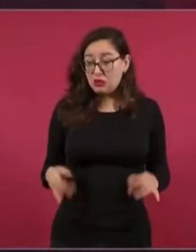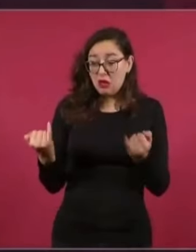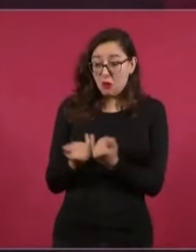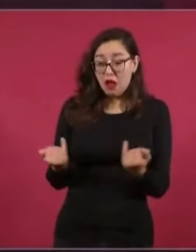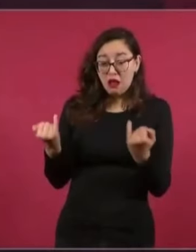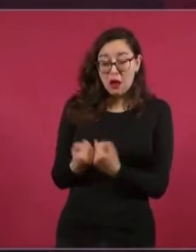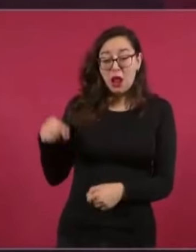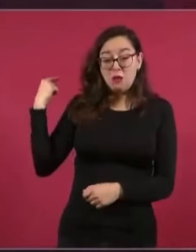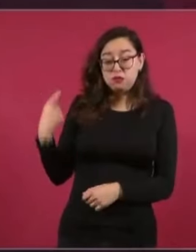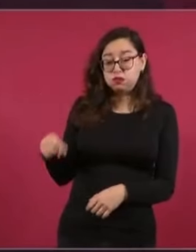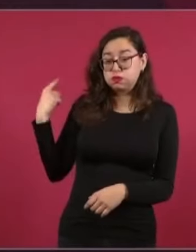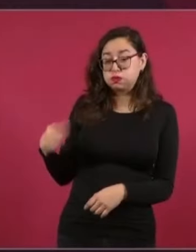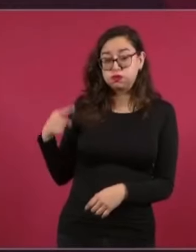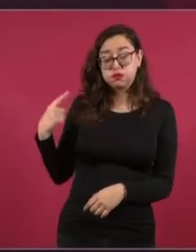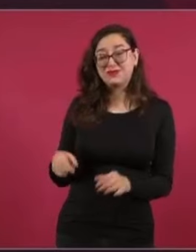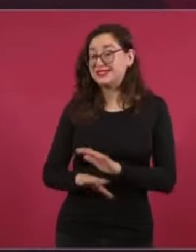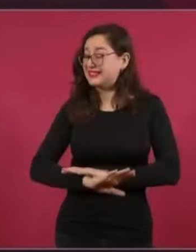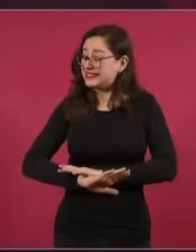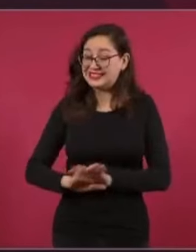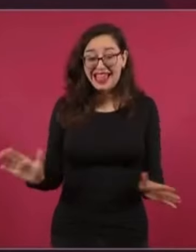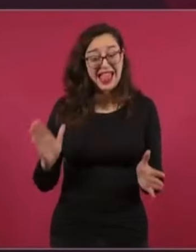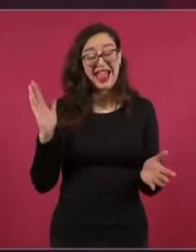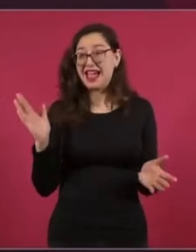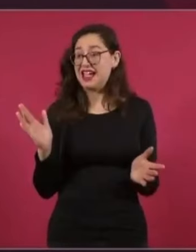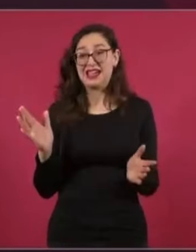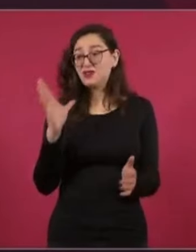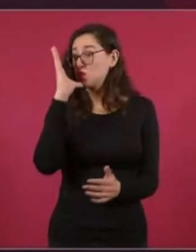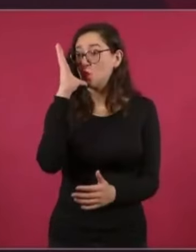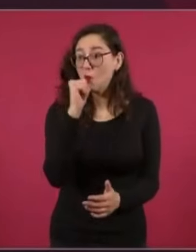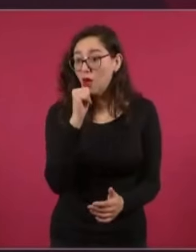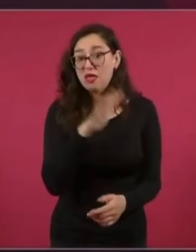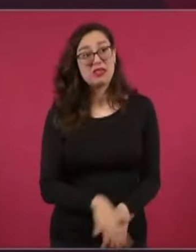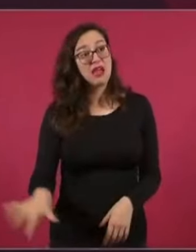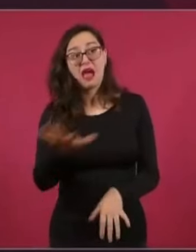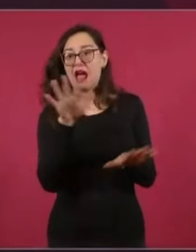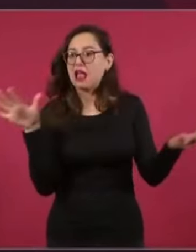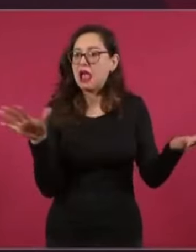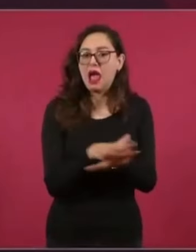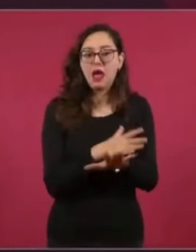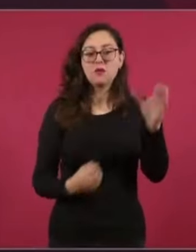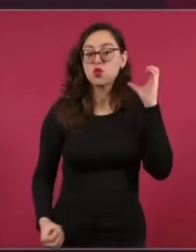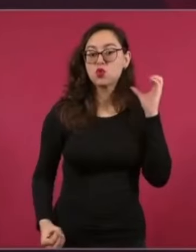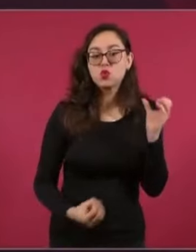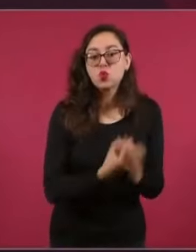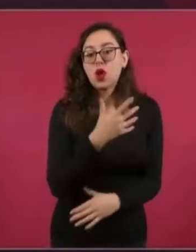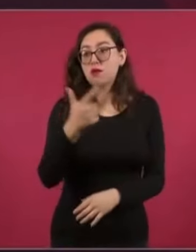entienda, ya cambió la mentalidad del pueblo, se llama